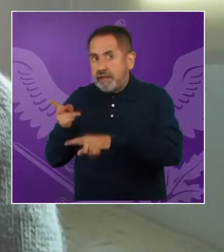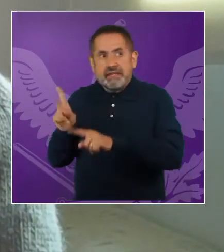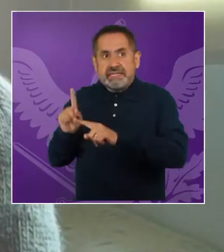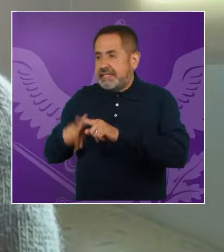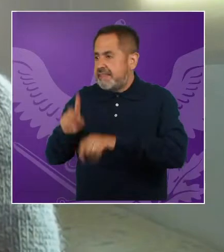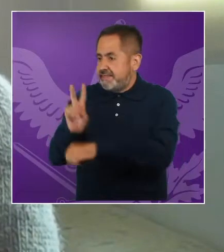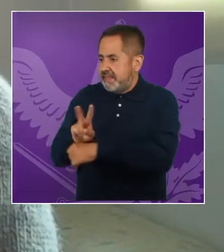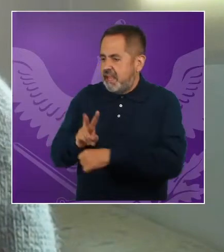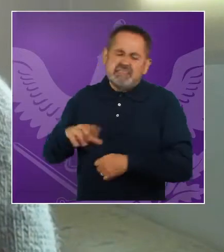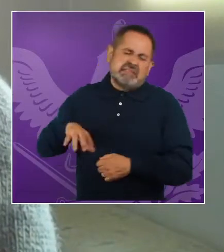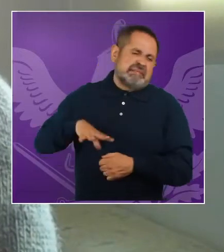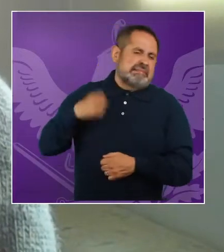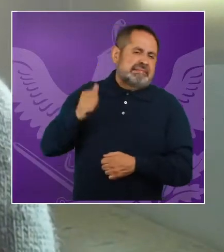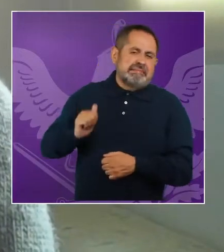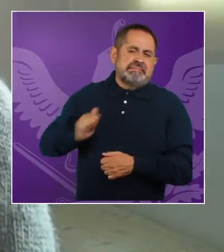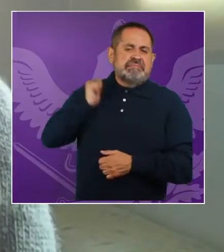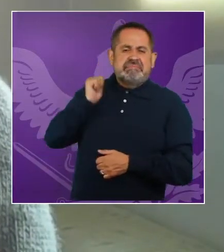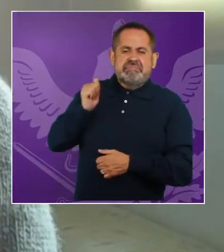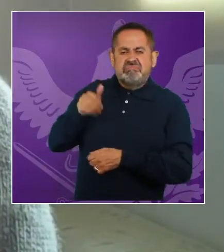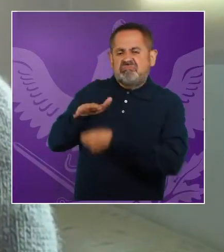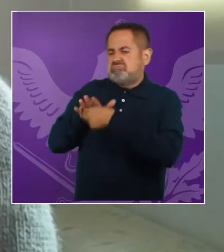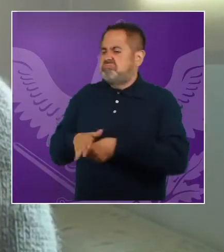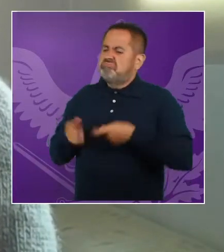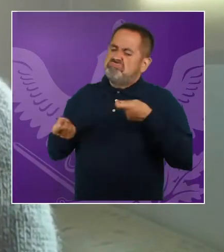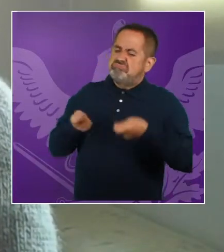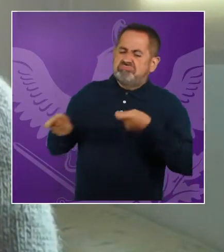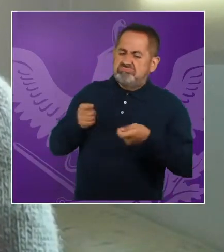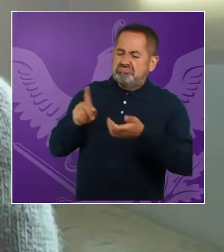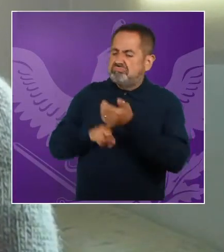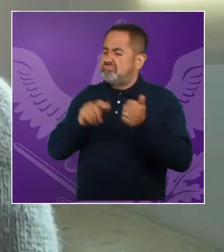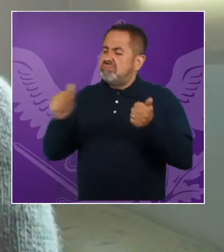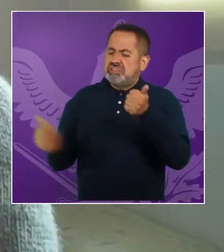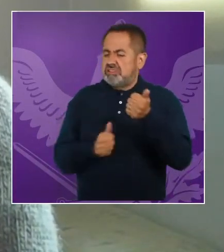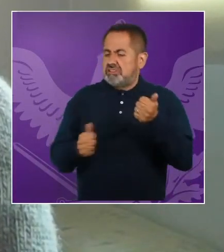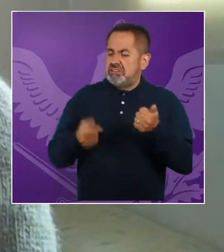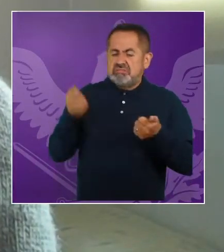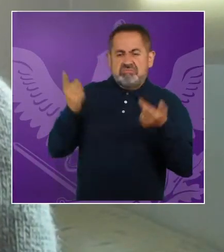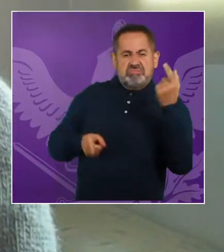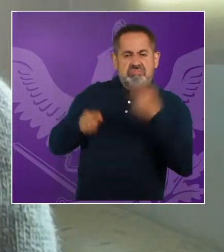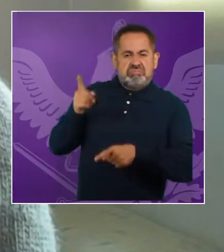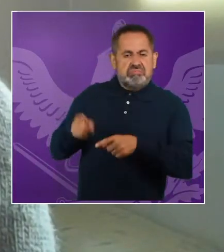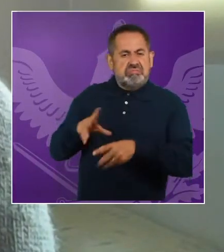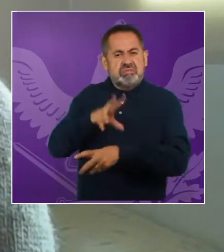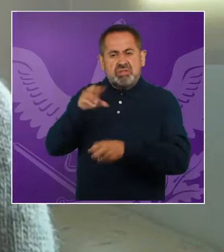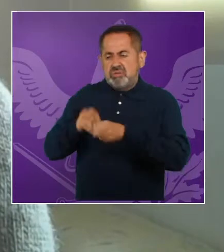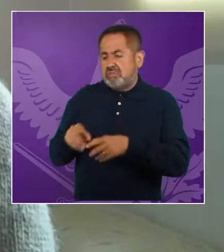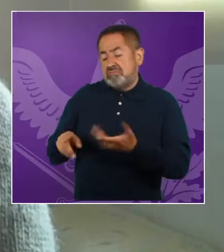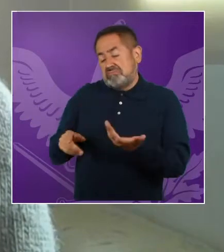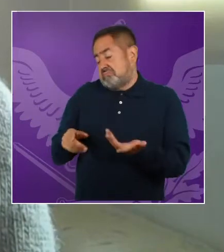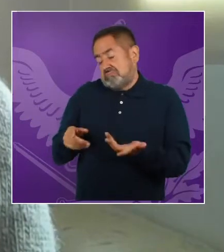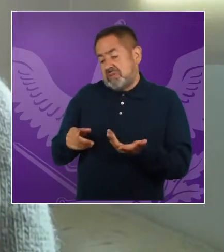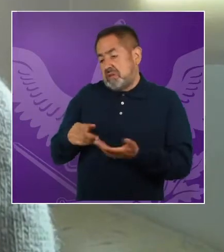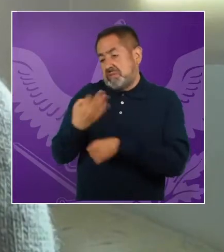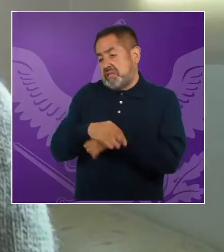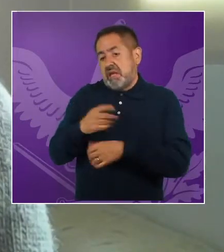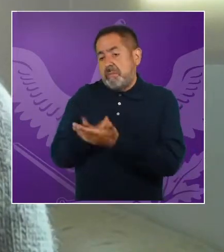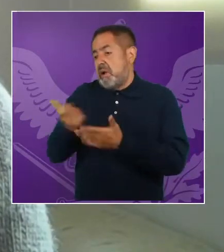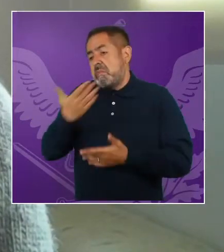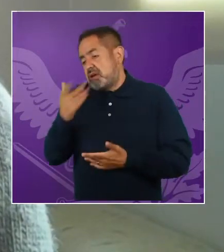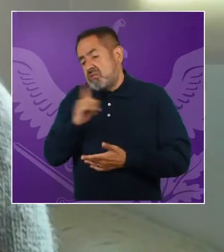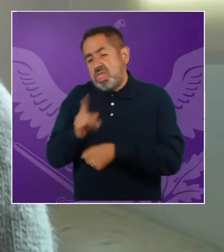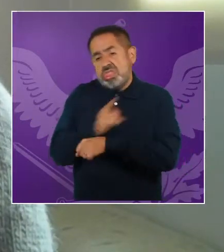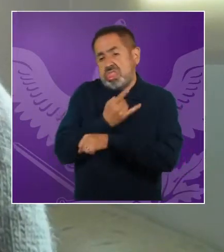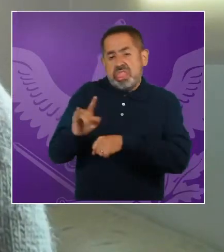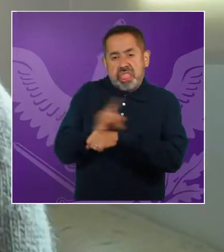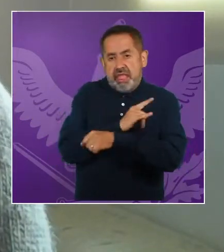empleadoras hagan uso de eso también para mantener a sus empleados bajo esta condición de